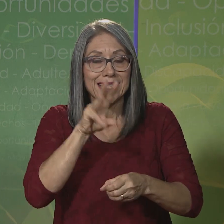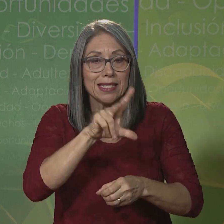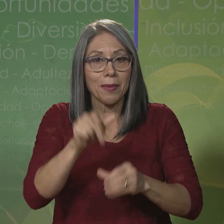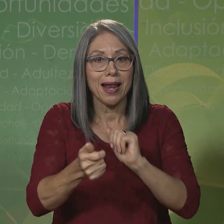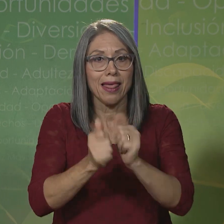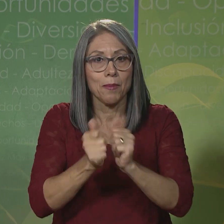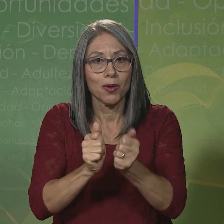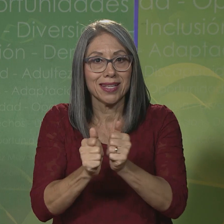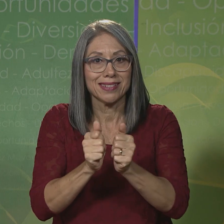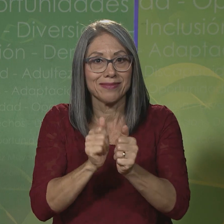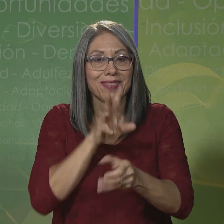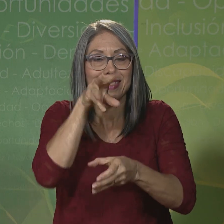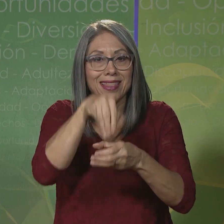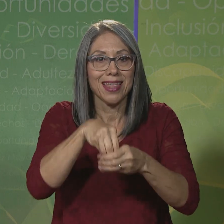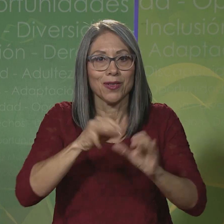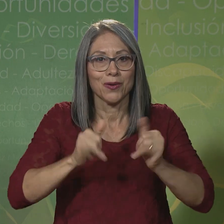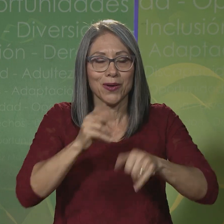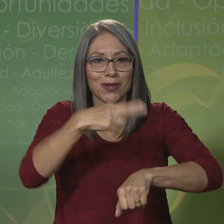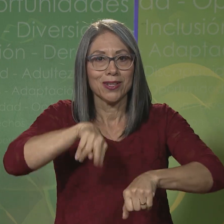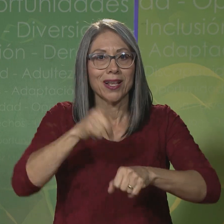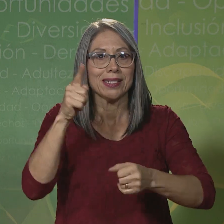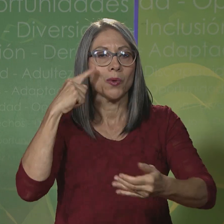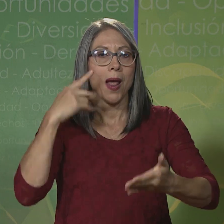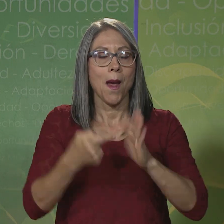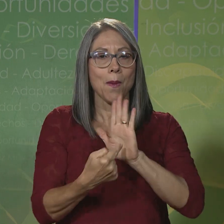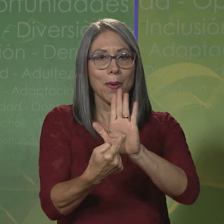nacionales es una muestra de ello